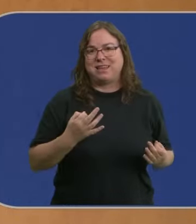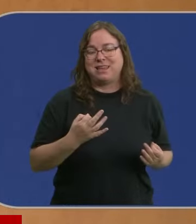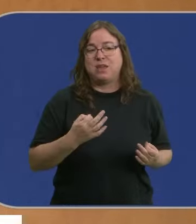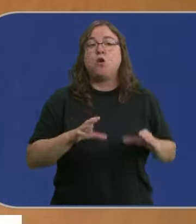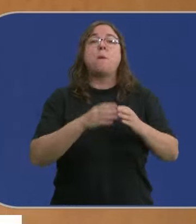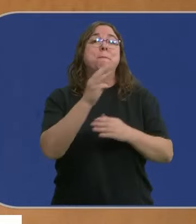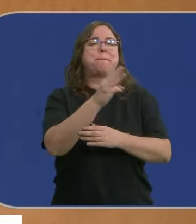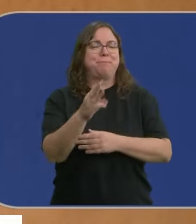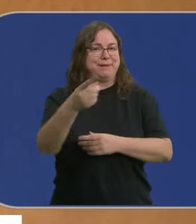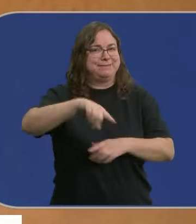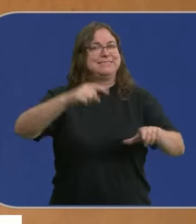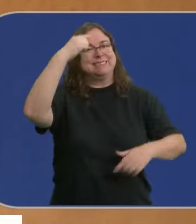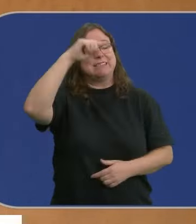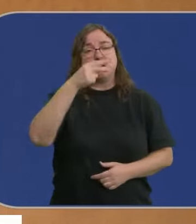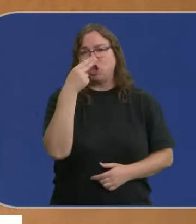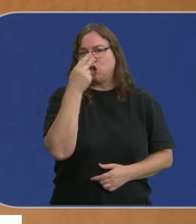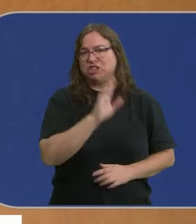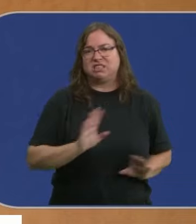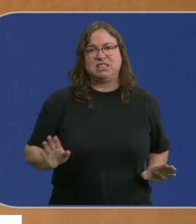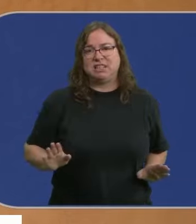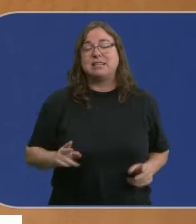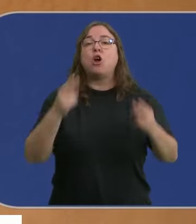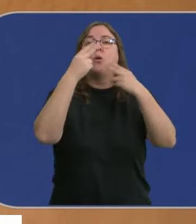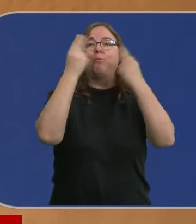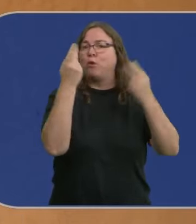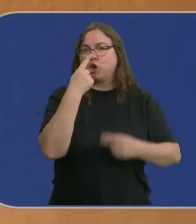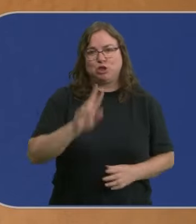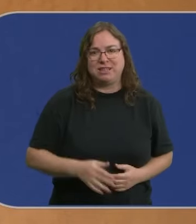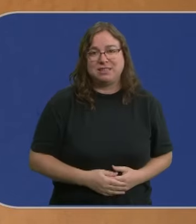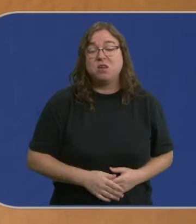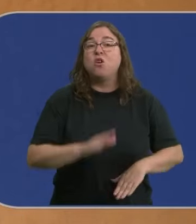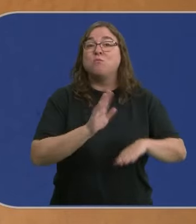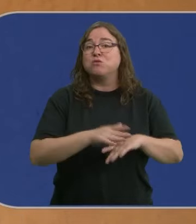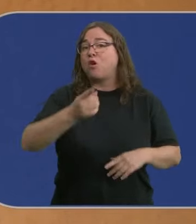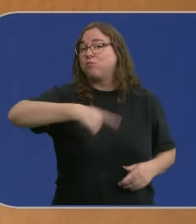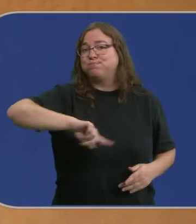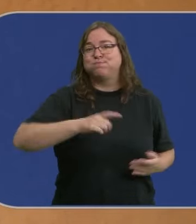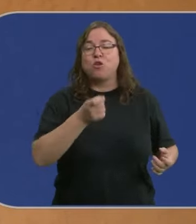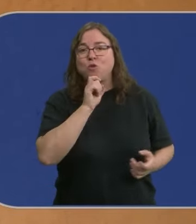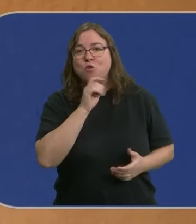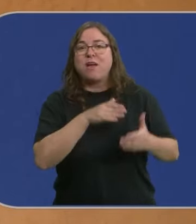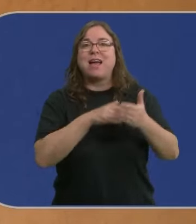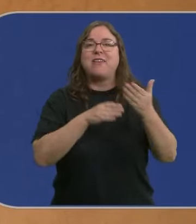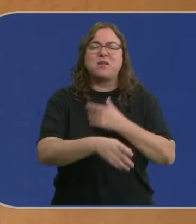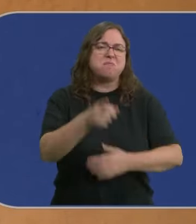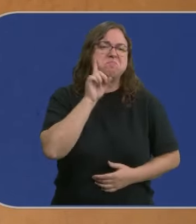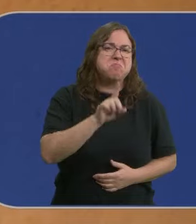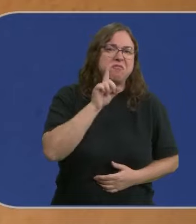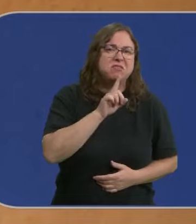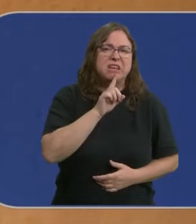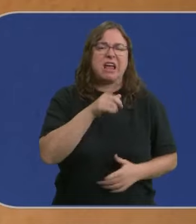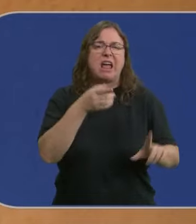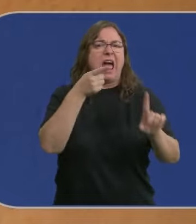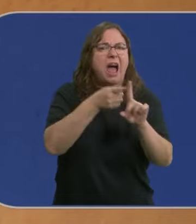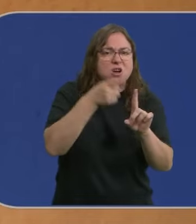del Partido Popular, que no les interesa lo público y por eso actúan ustedes mediante la mentira y